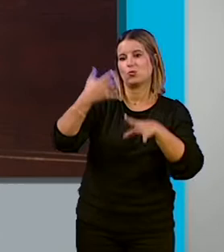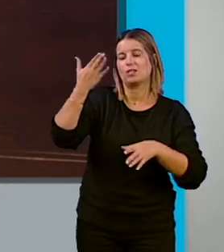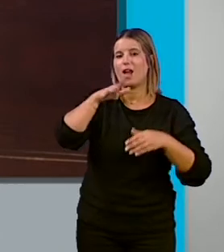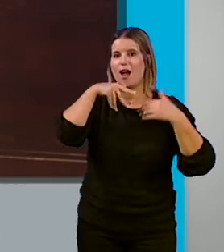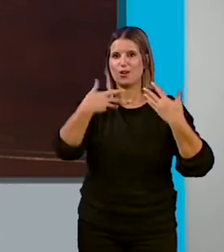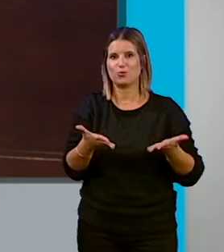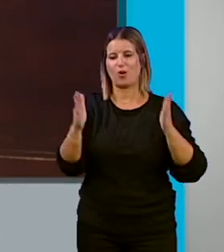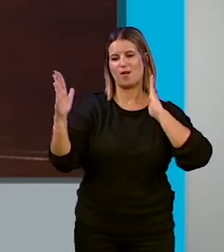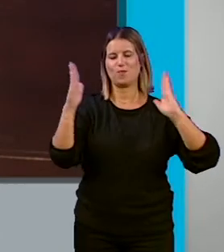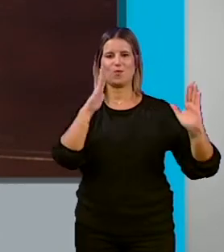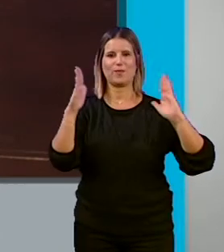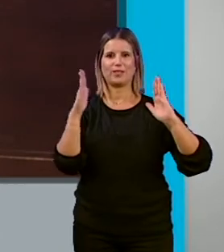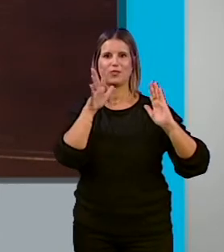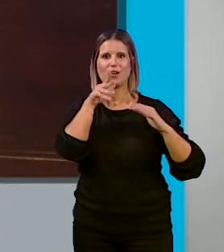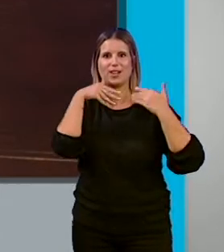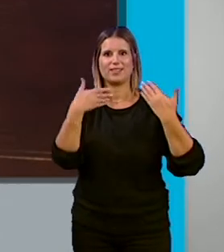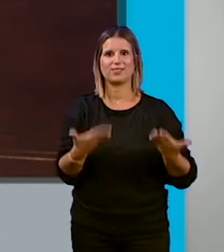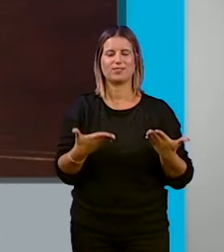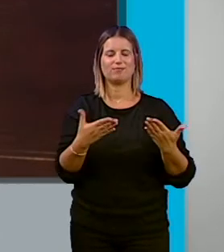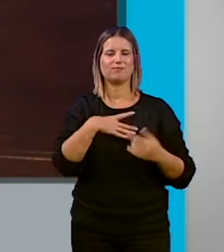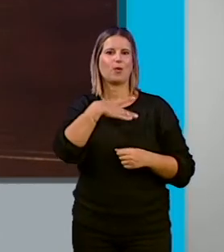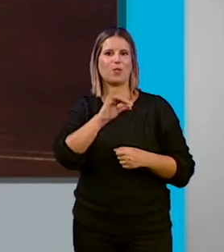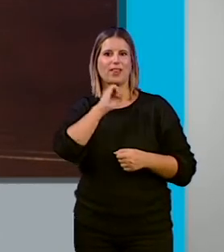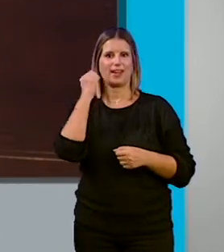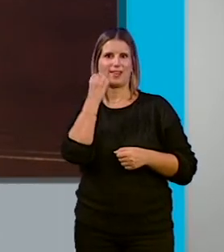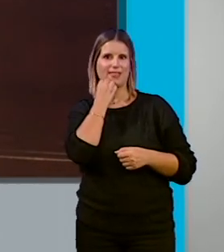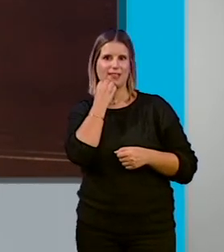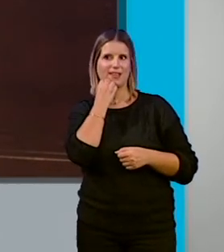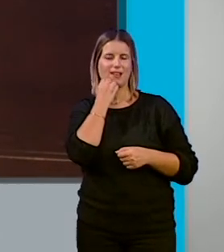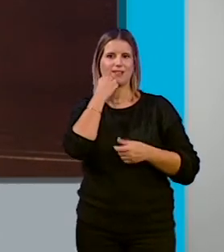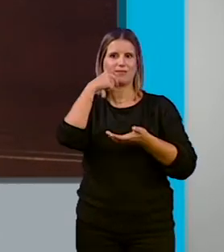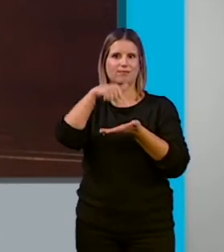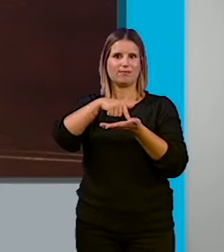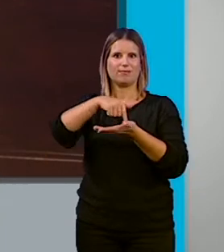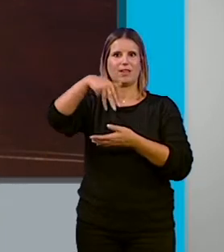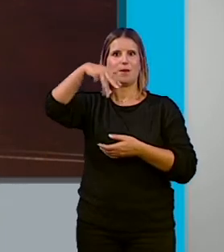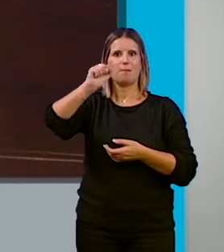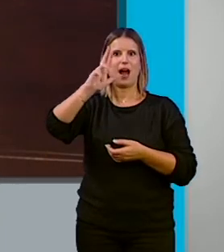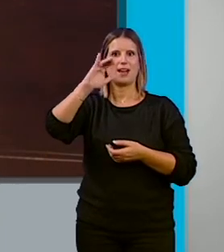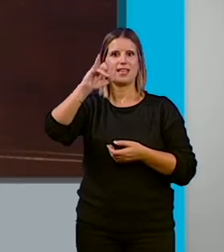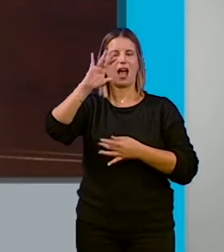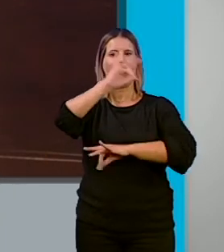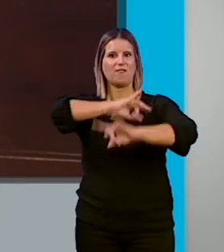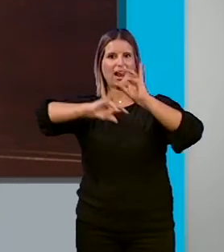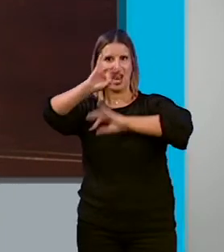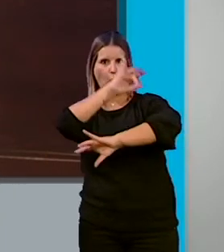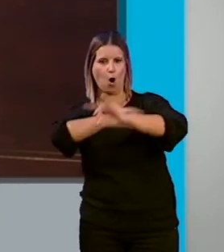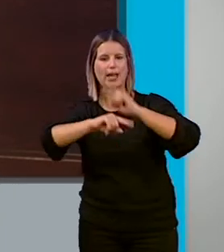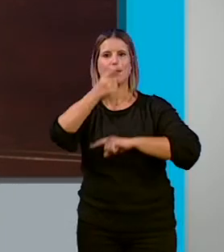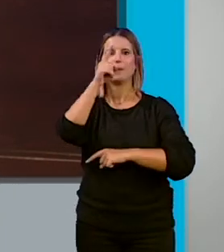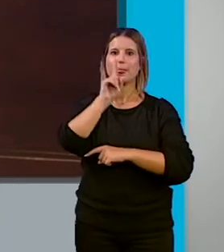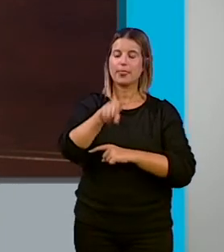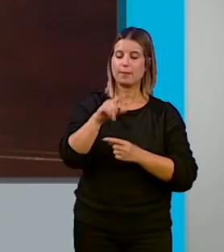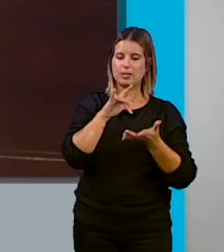actuales que corren, pues se reivindica que es María la Bailaora. Y luego también, por supuesto,